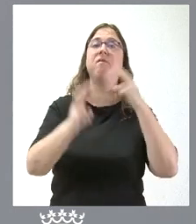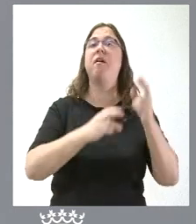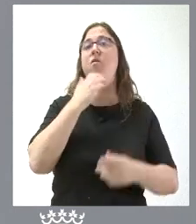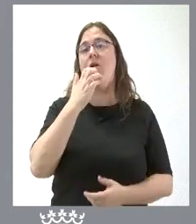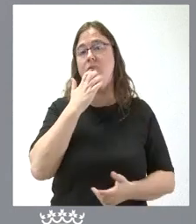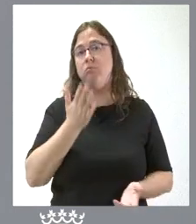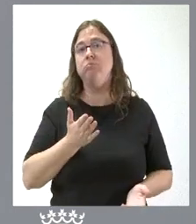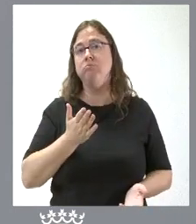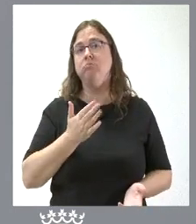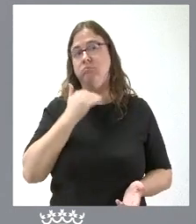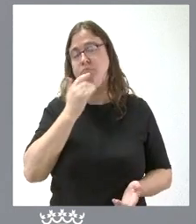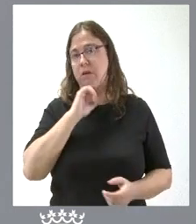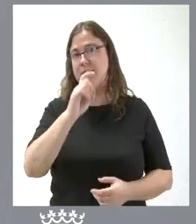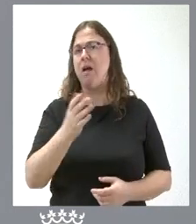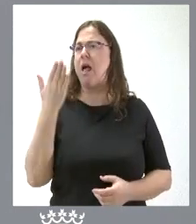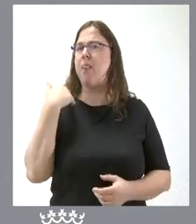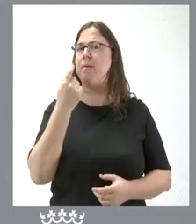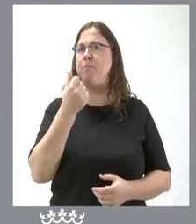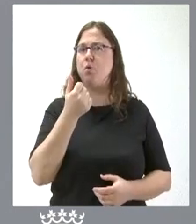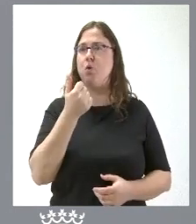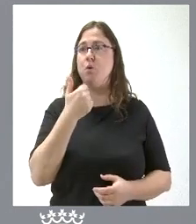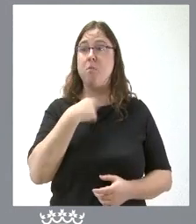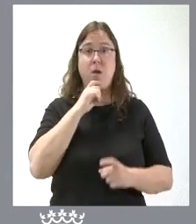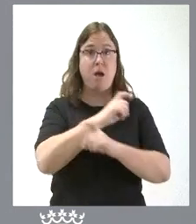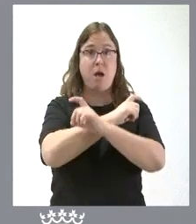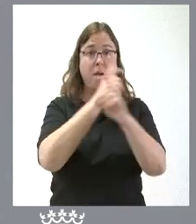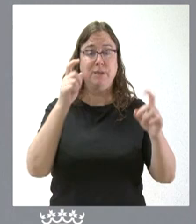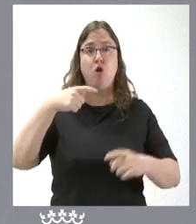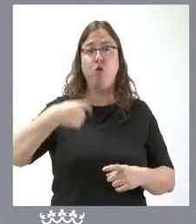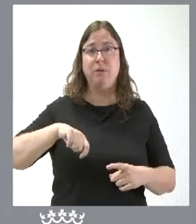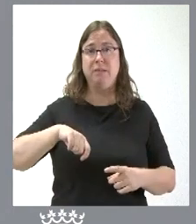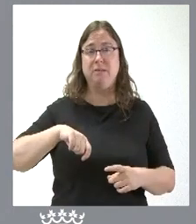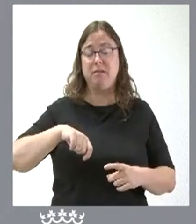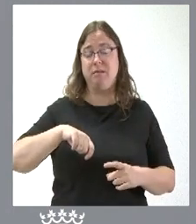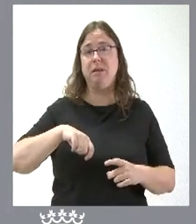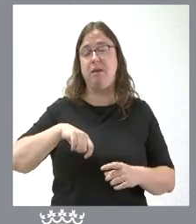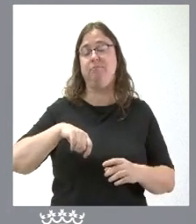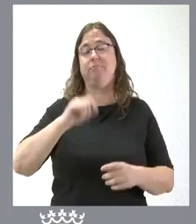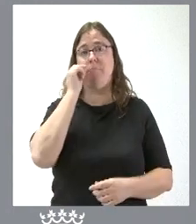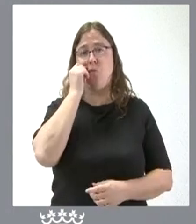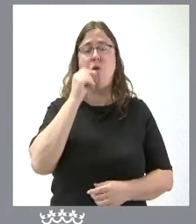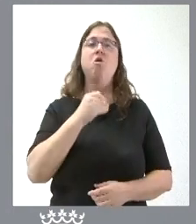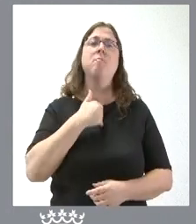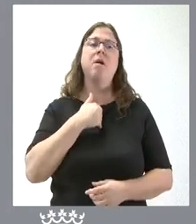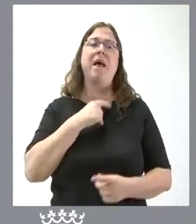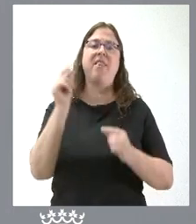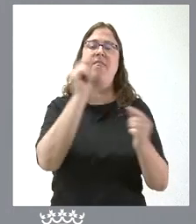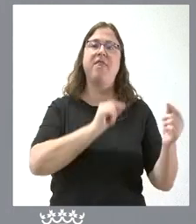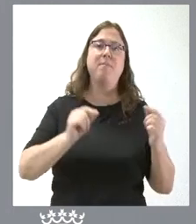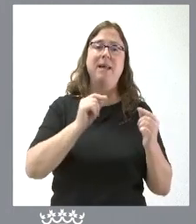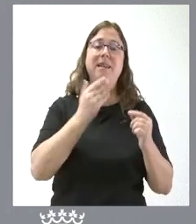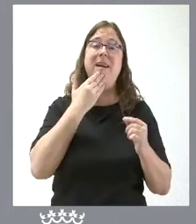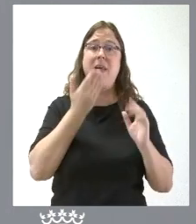pues se la comunicaríamos hace poco tuvimos también porque lo anunció el presidente de la Junta de Castilla en el debate del estado de la comunidad un incremento de edad